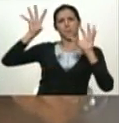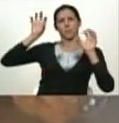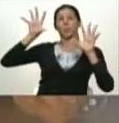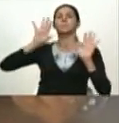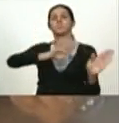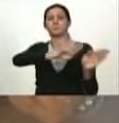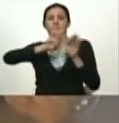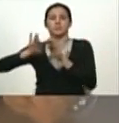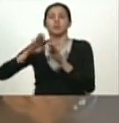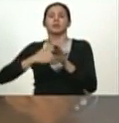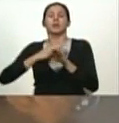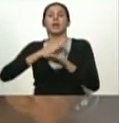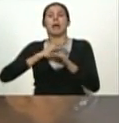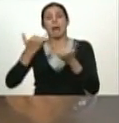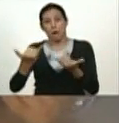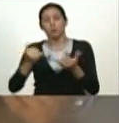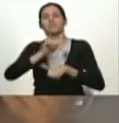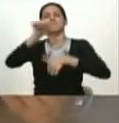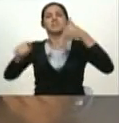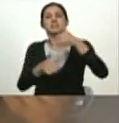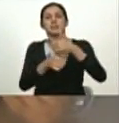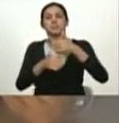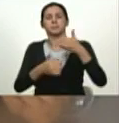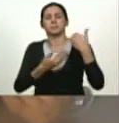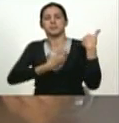como vicepresidente del área social